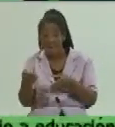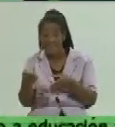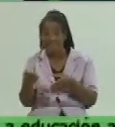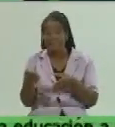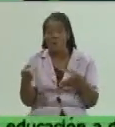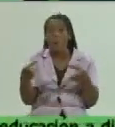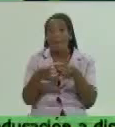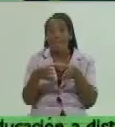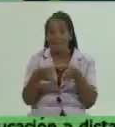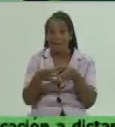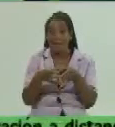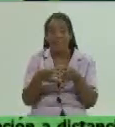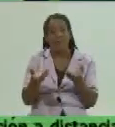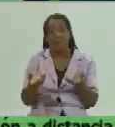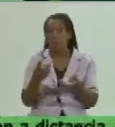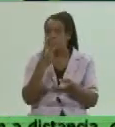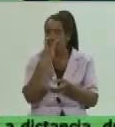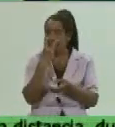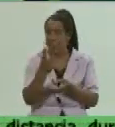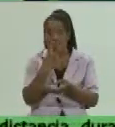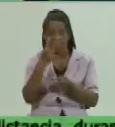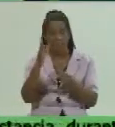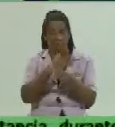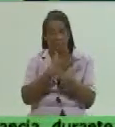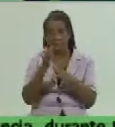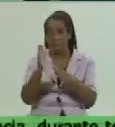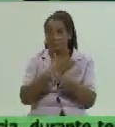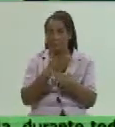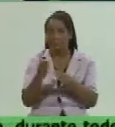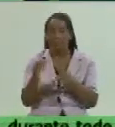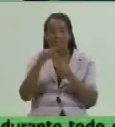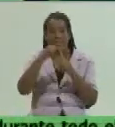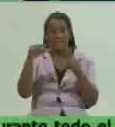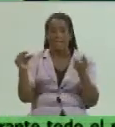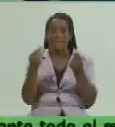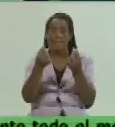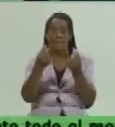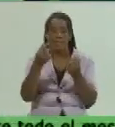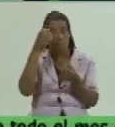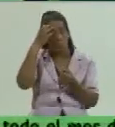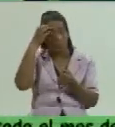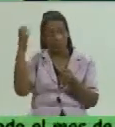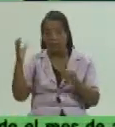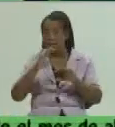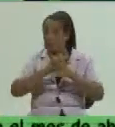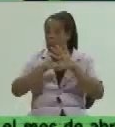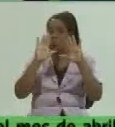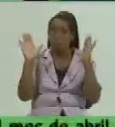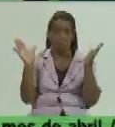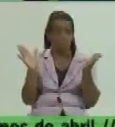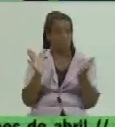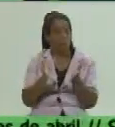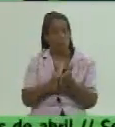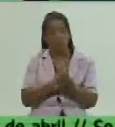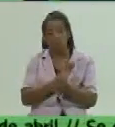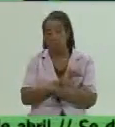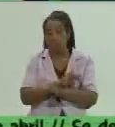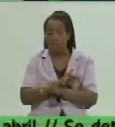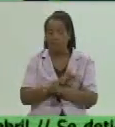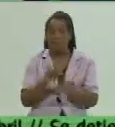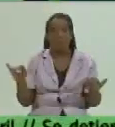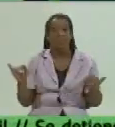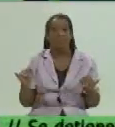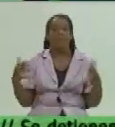tratamiento diferenciado también con los temas del presupuesto de Estado a raíz de todas las implicaciones y todas las afectaciones que han tenido fundamentalmente